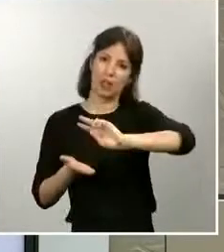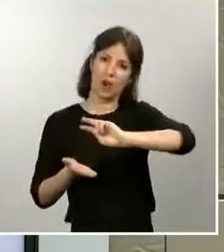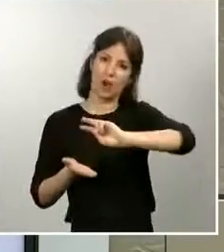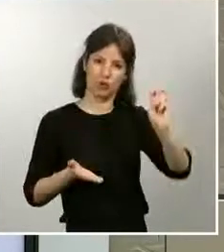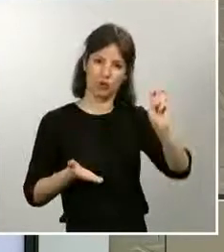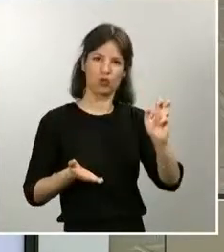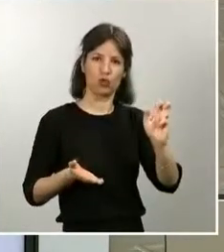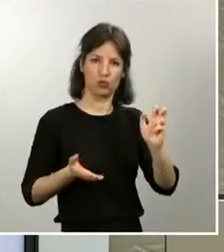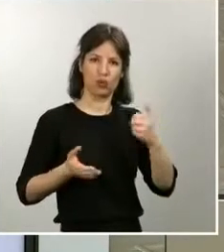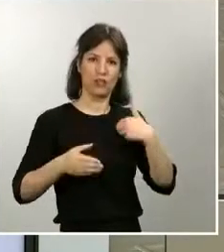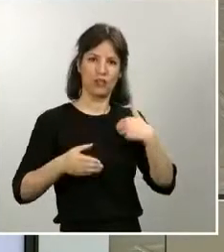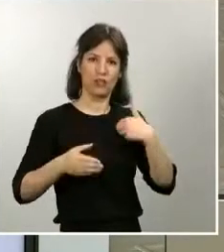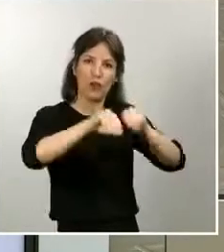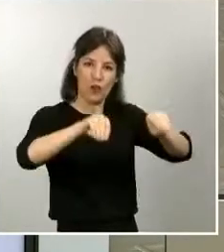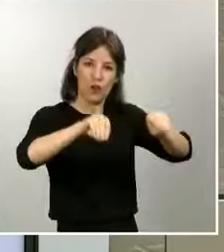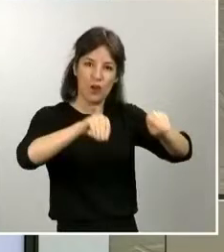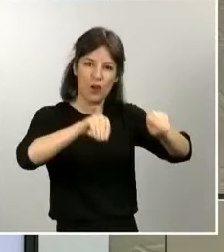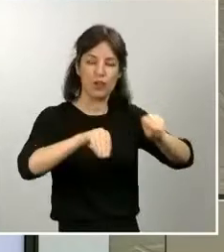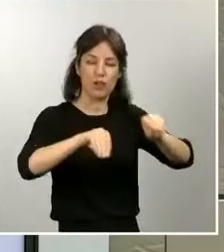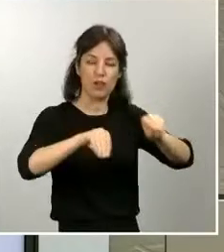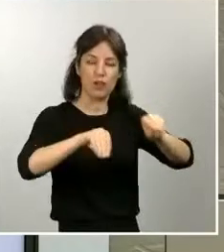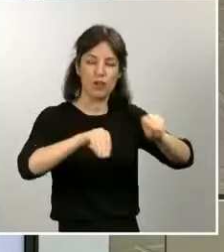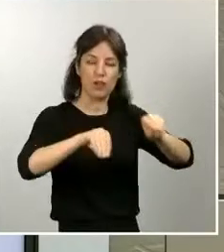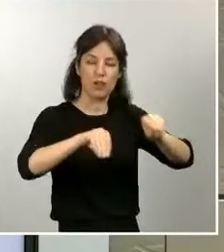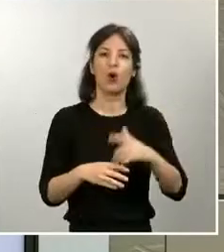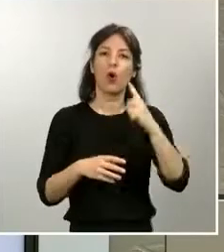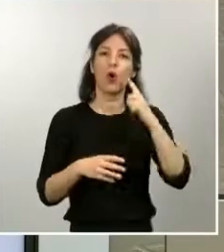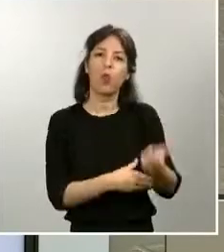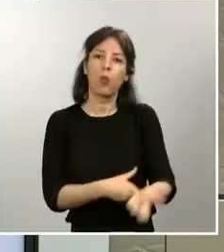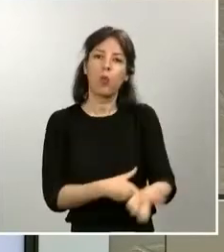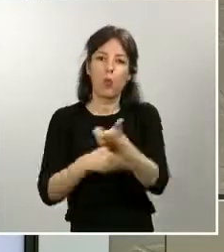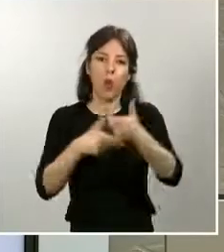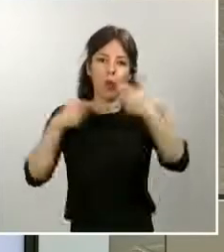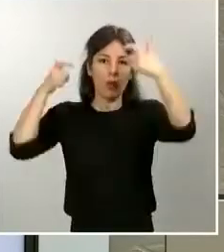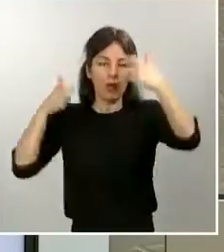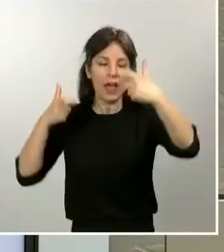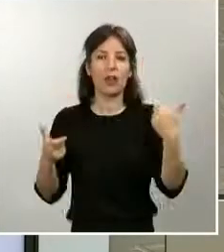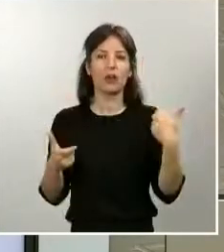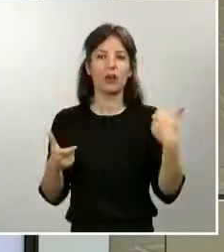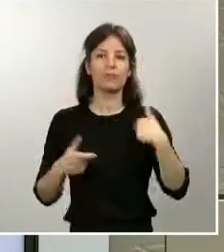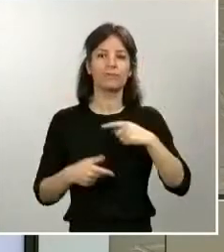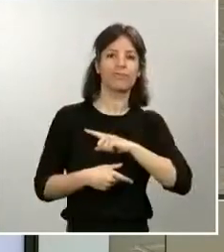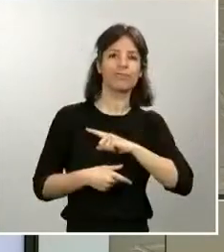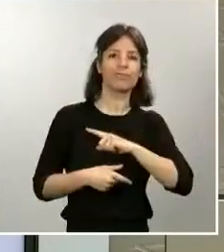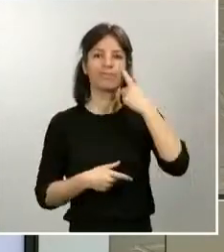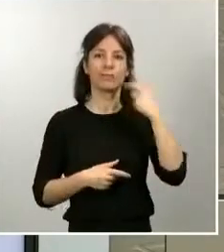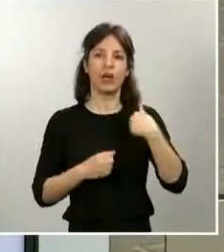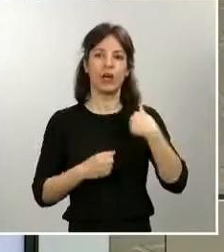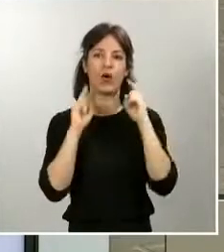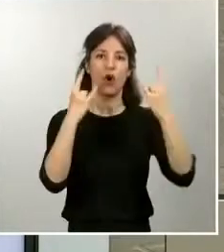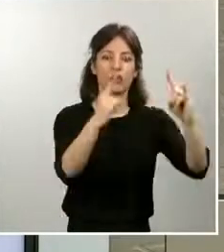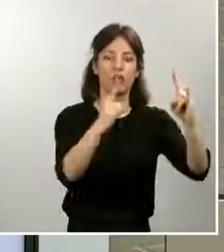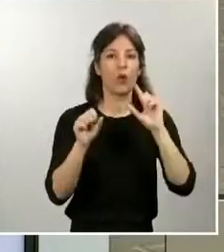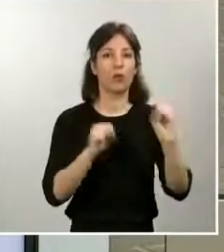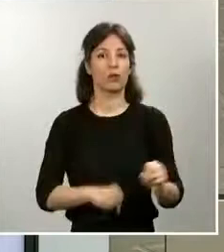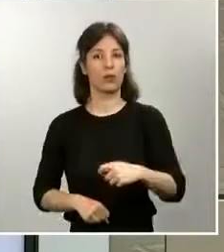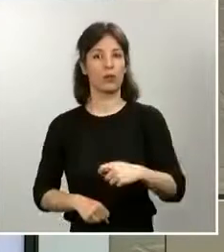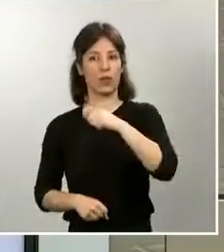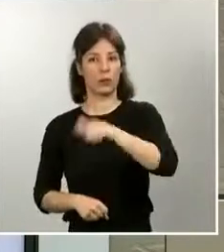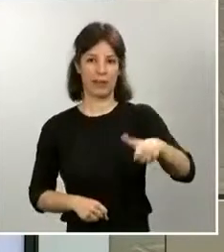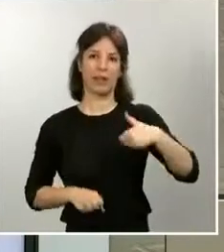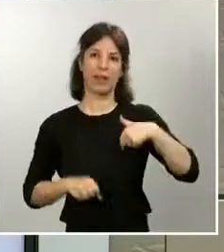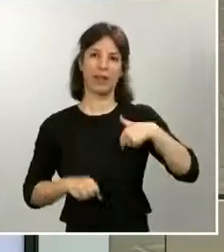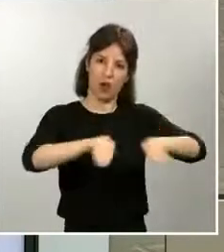armadas, como por ejemplo, bomberos, brigadas forestales y de protección civil. En este contexto, ayer se